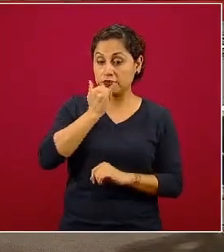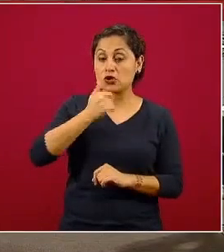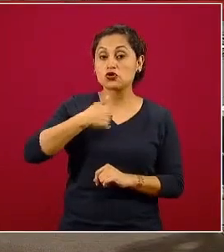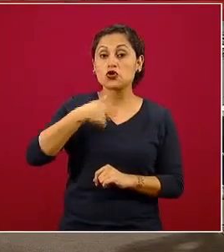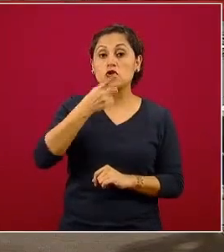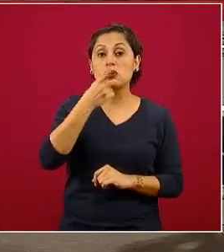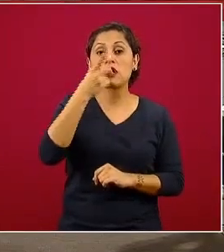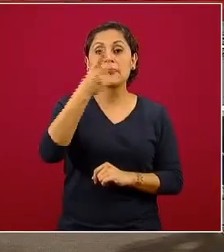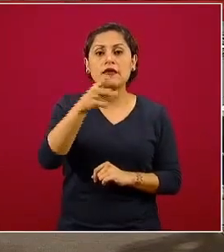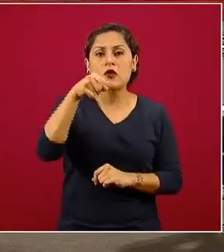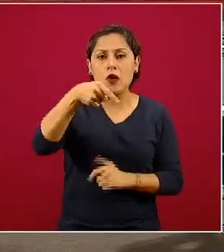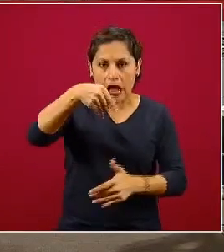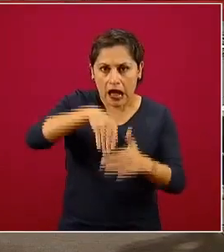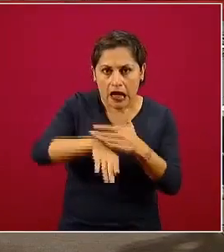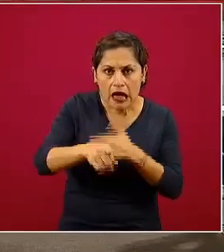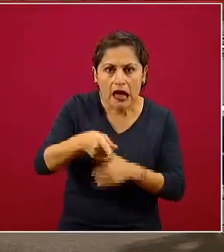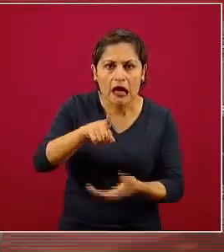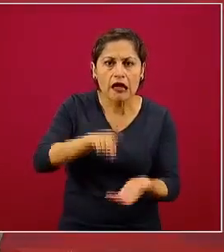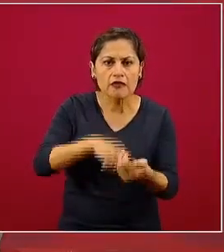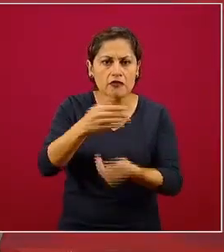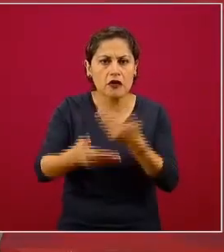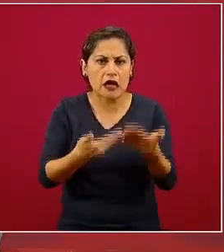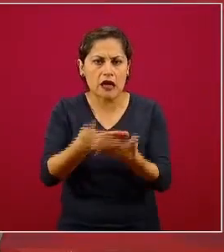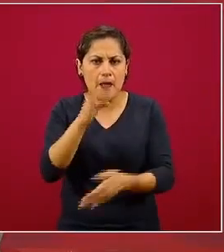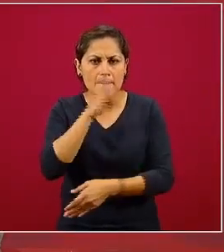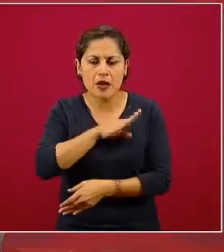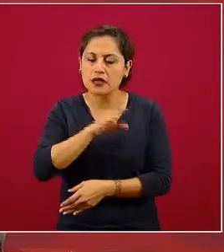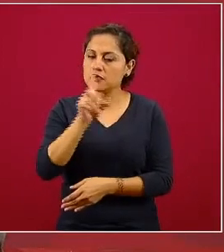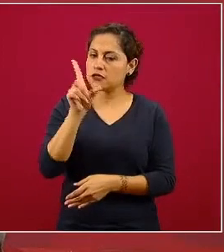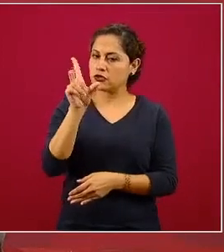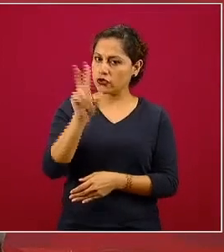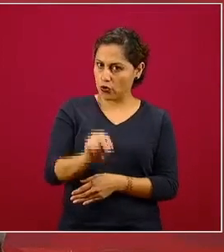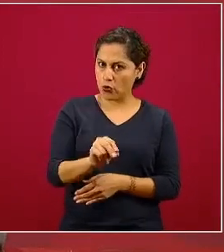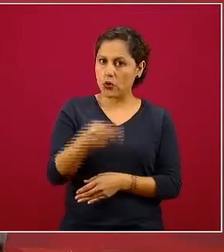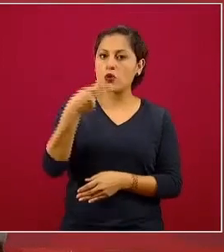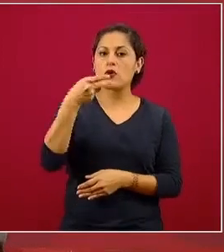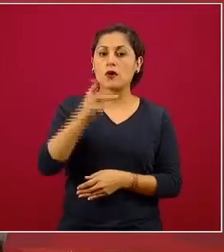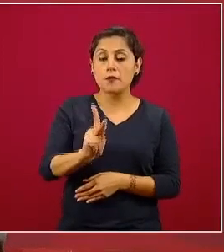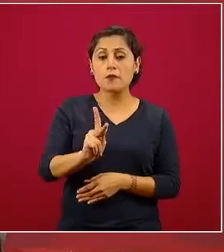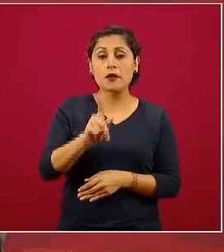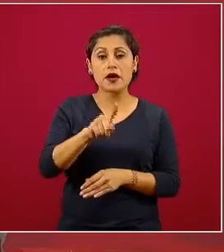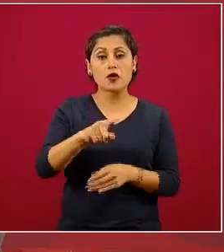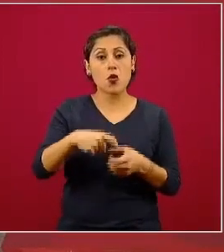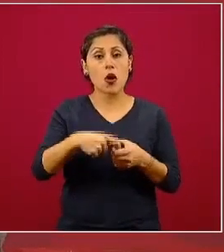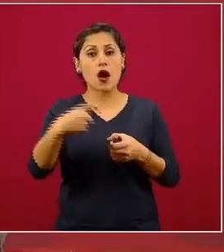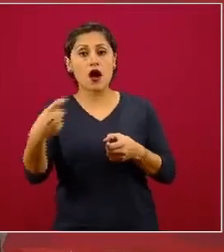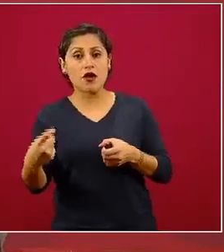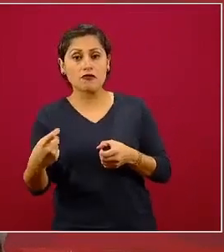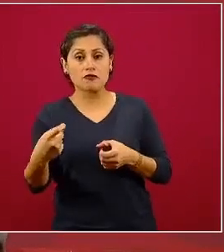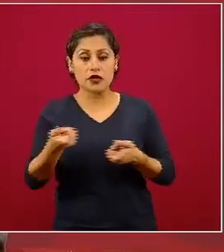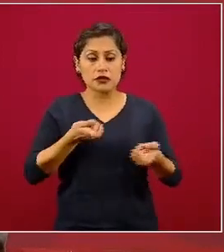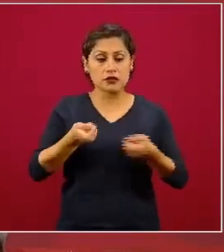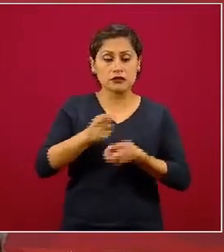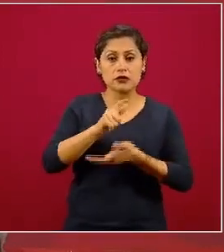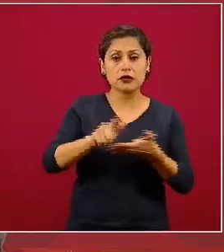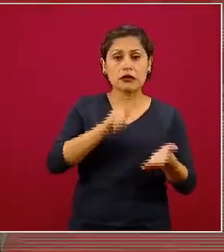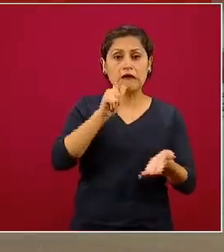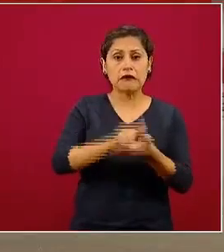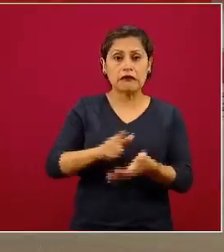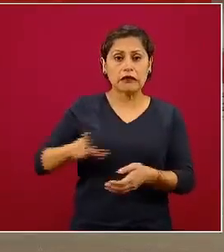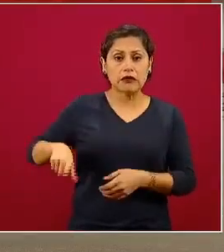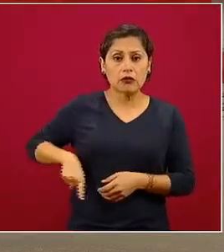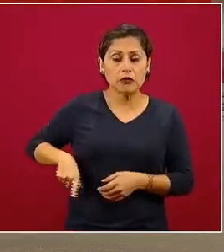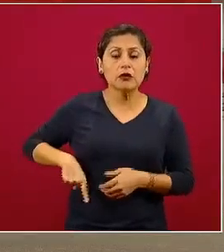perjudicial pero ciertamente han estado fuera de un esfuerzo gubernamental durante todos estos años de regular su